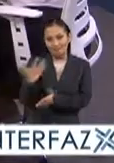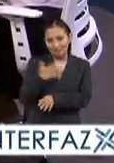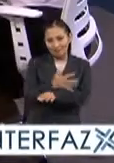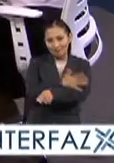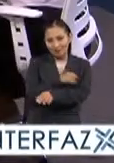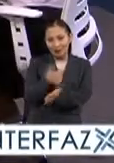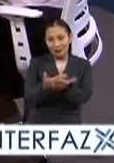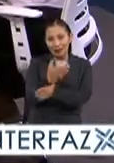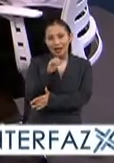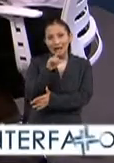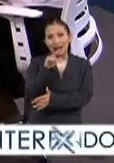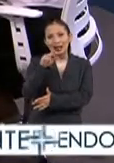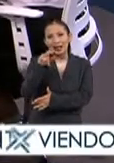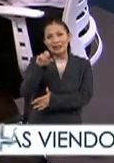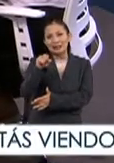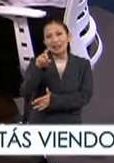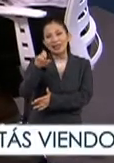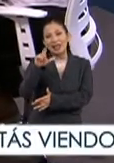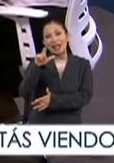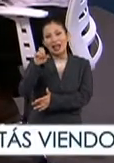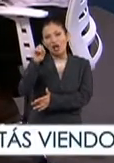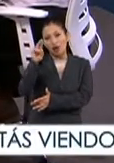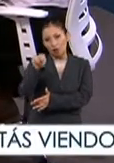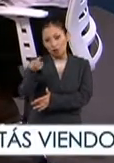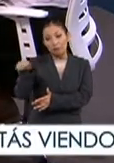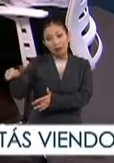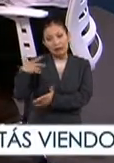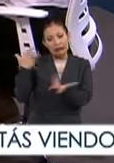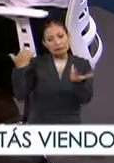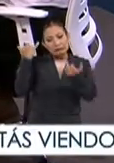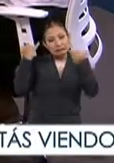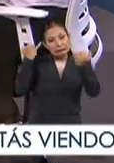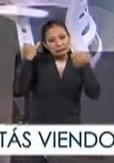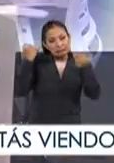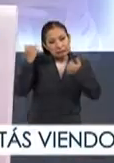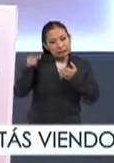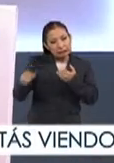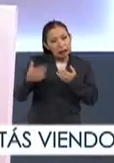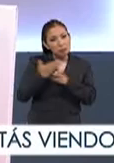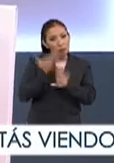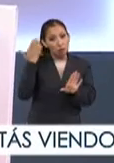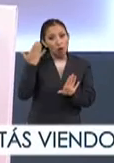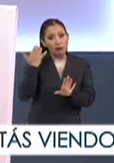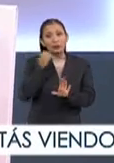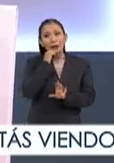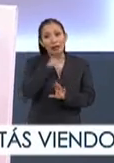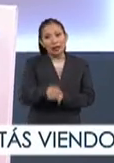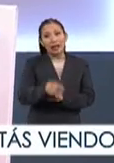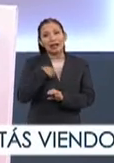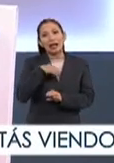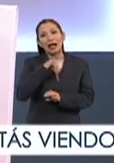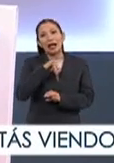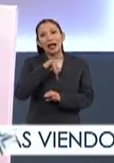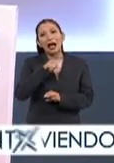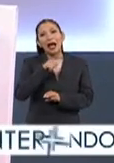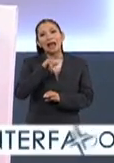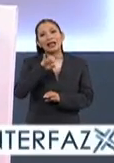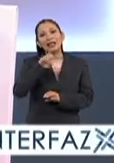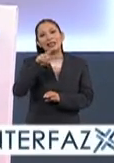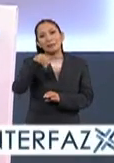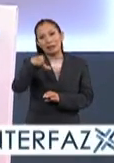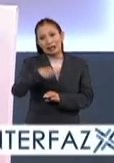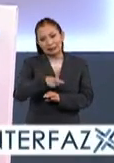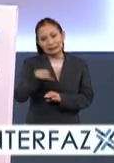con nosotros esta mañana que Liz de León por supuesto generadora y muy creativa también aquí en la agencia informativa de educación de México